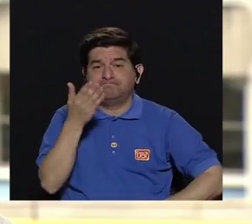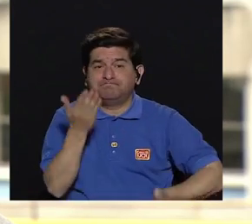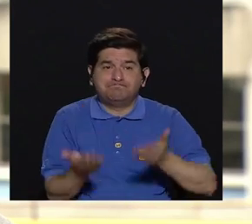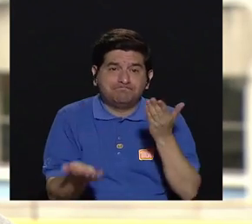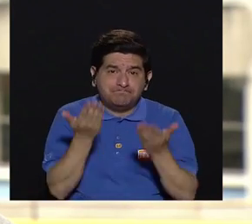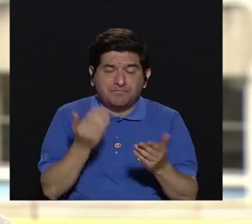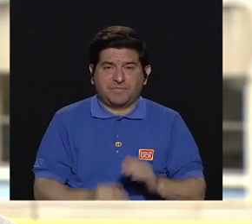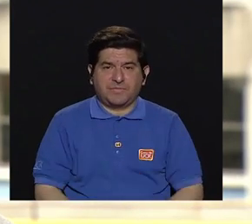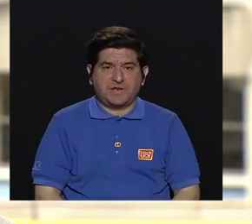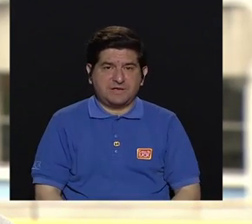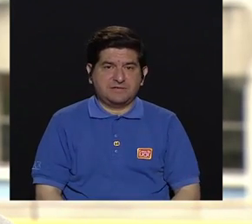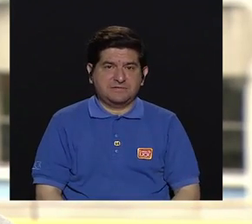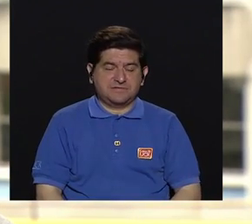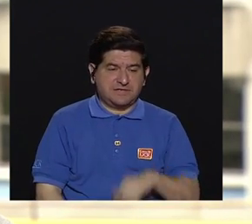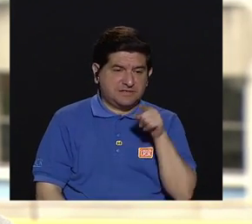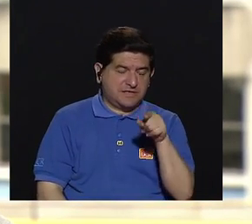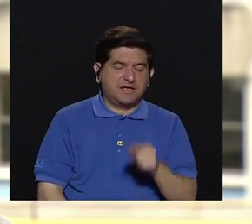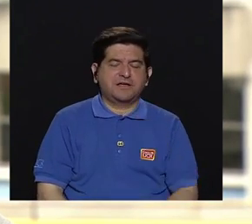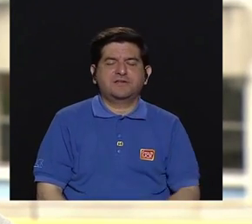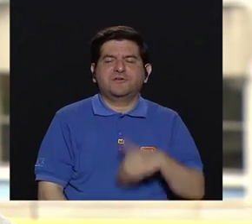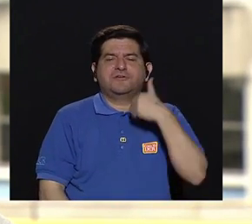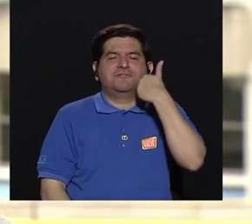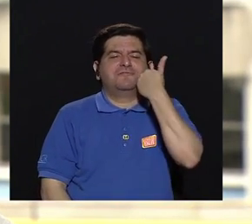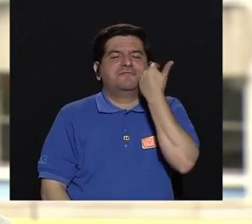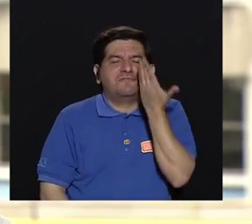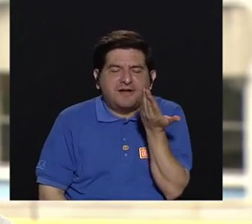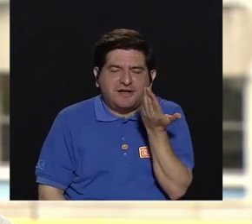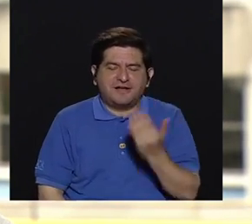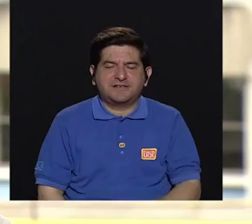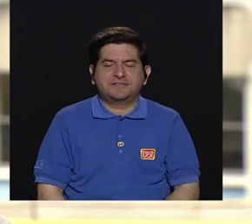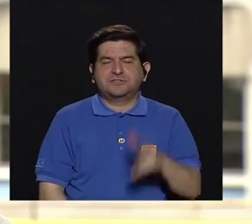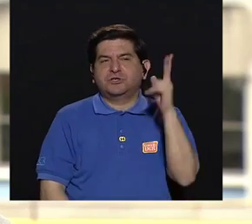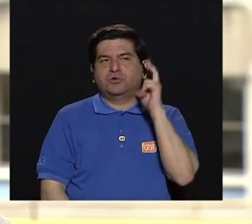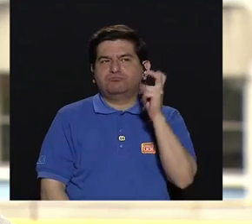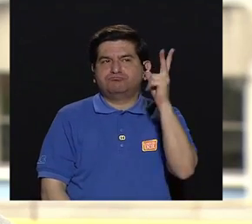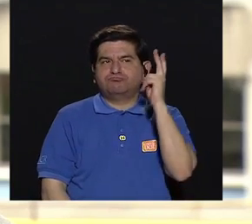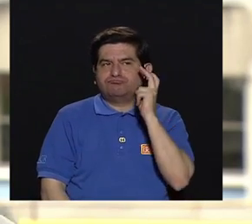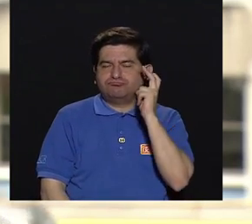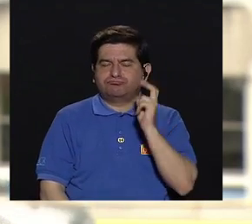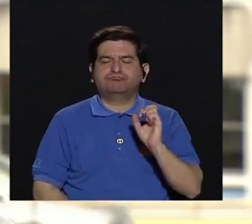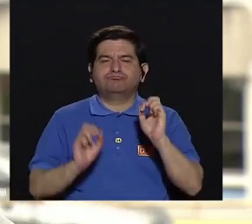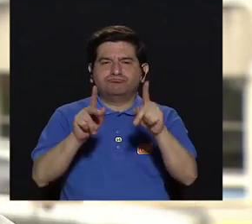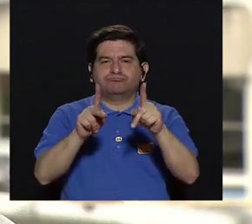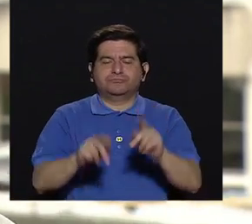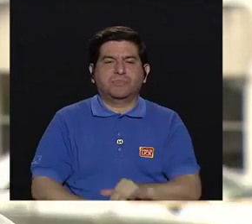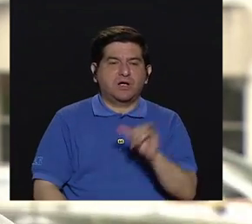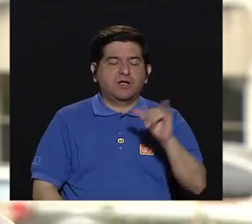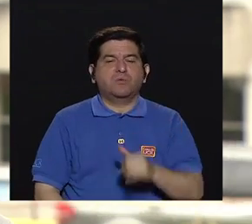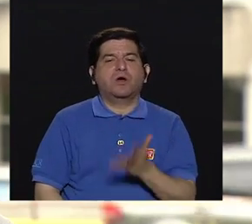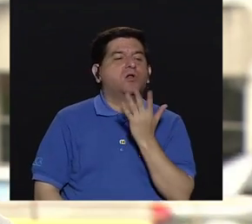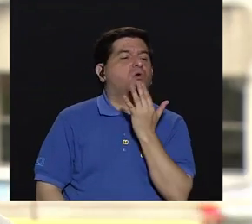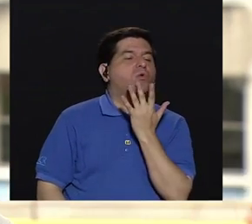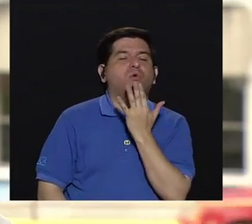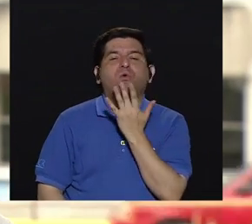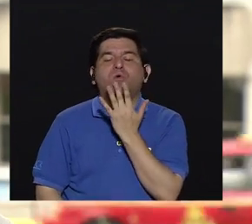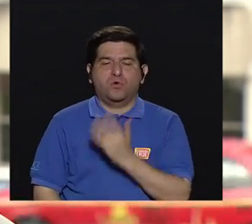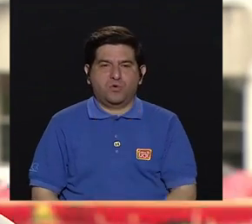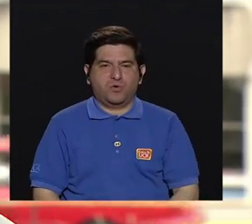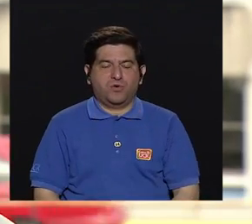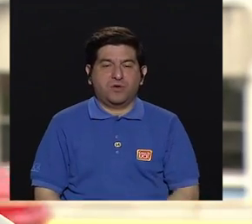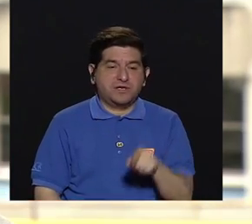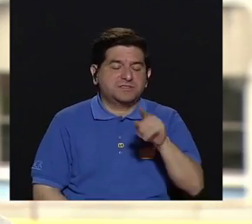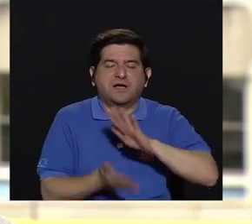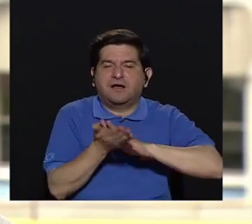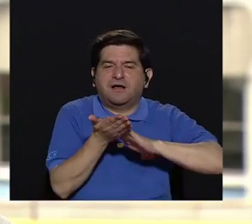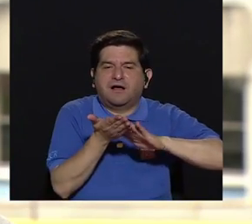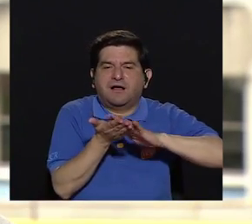faciliten una buena acústica, ¿verdad? El uso del color, el